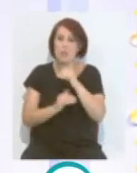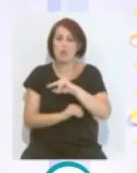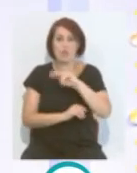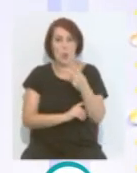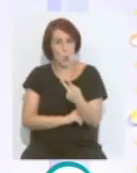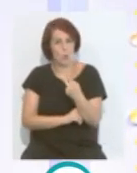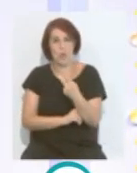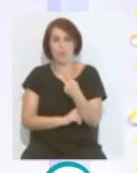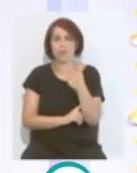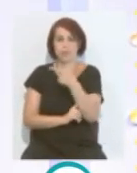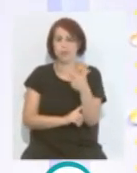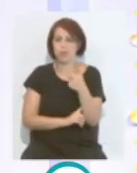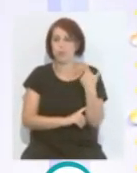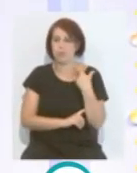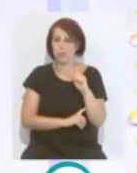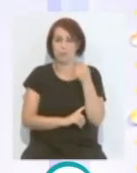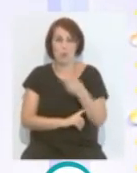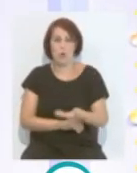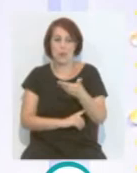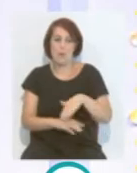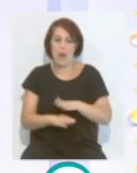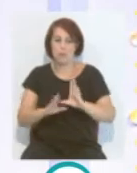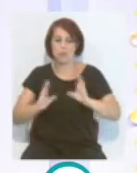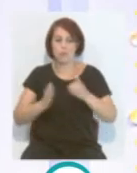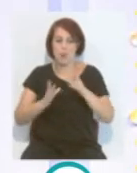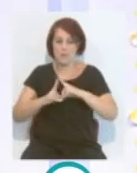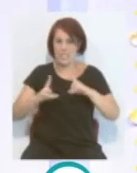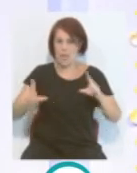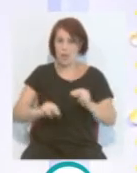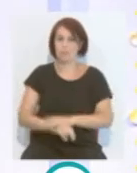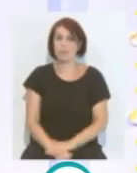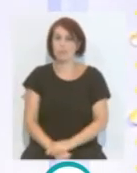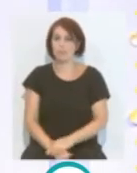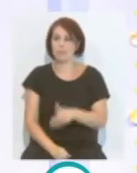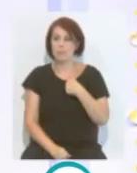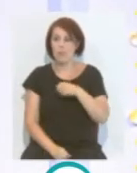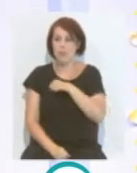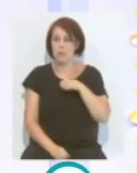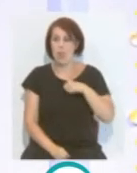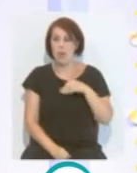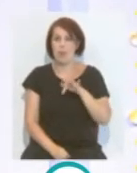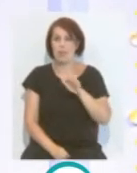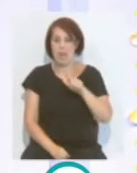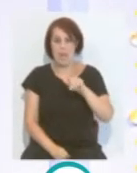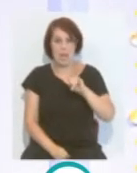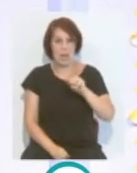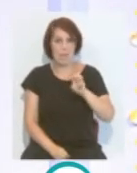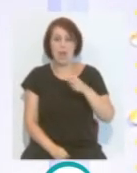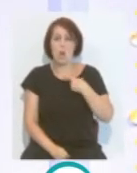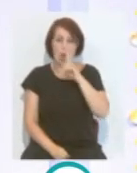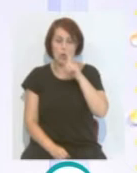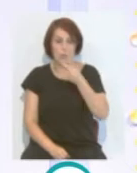división, lo que hubiese sido una gesta bastante importante para el conjunto universitario. En términos individuales, Felipe continuará un año más en